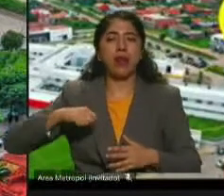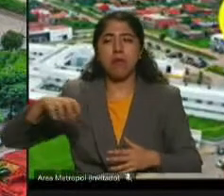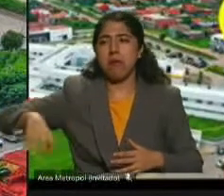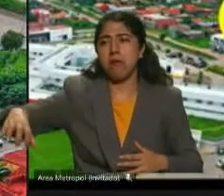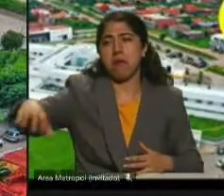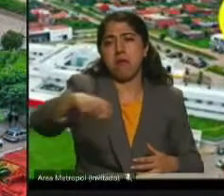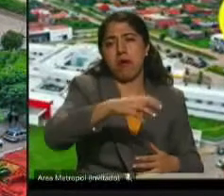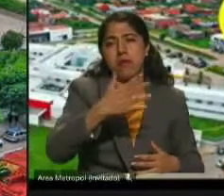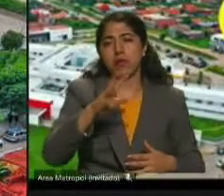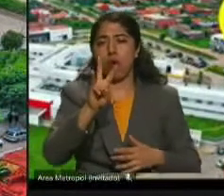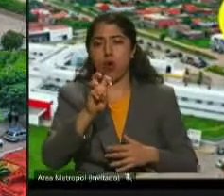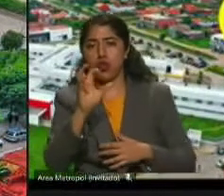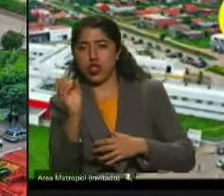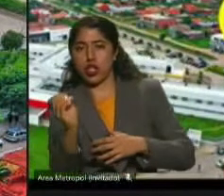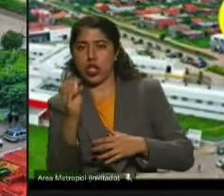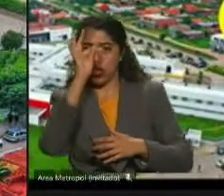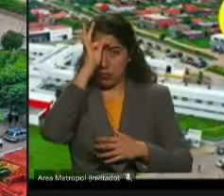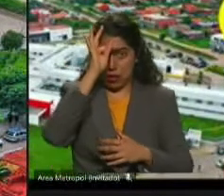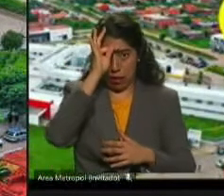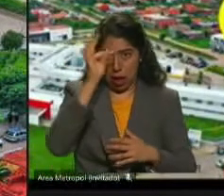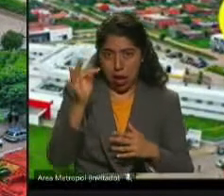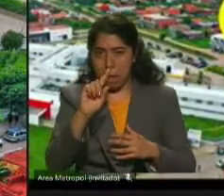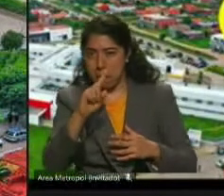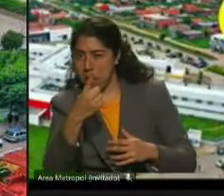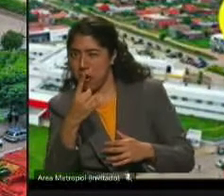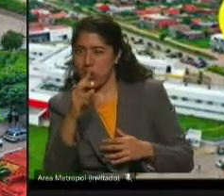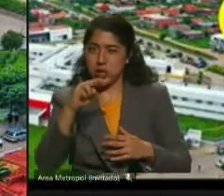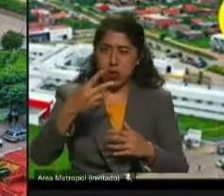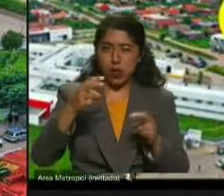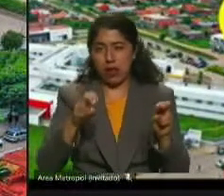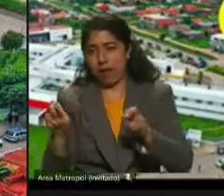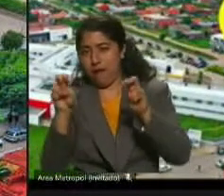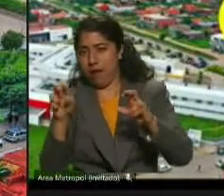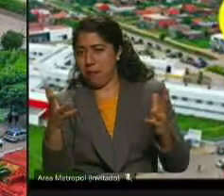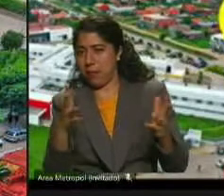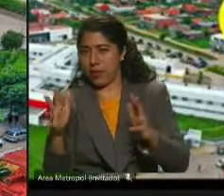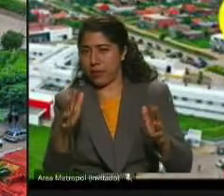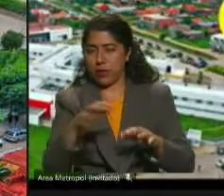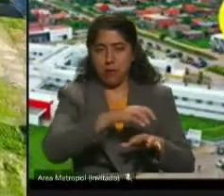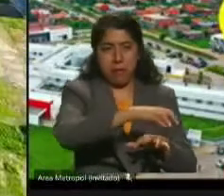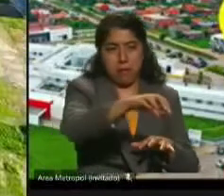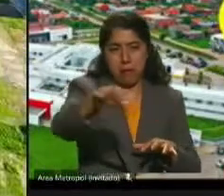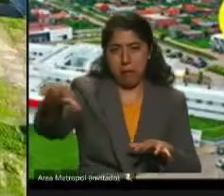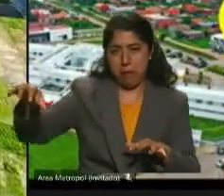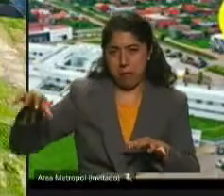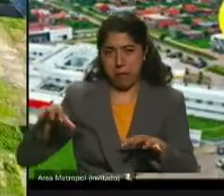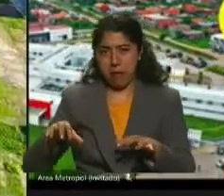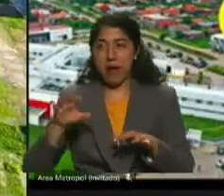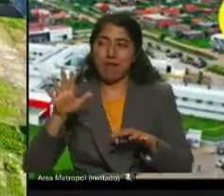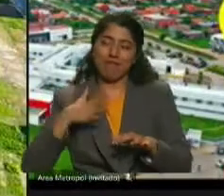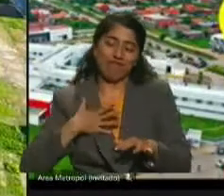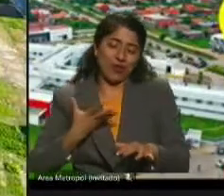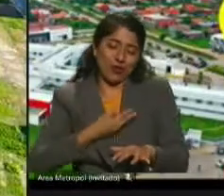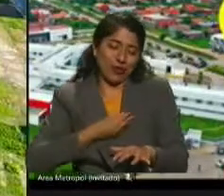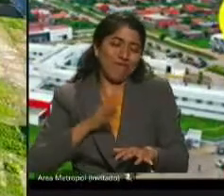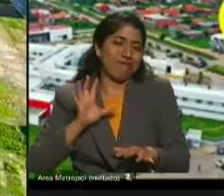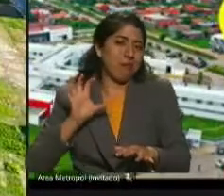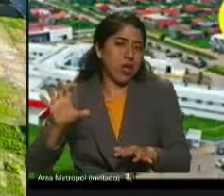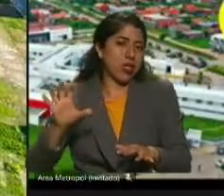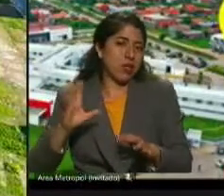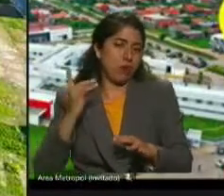competencias que manejan los municipios en nuestro país. Si nosotros vemos